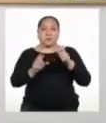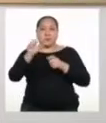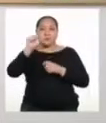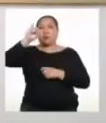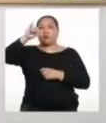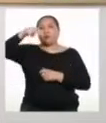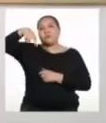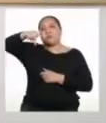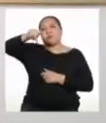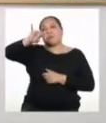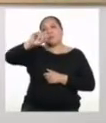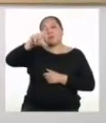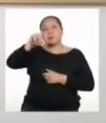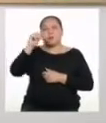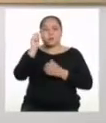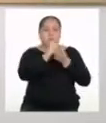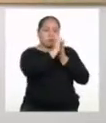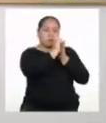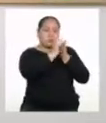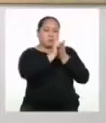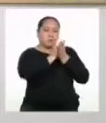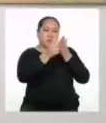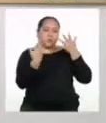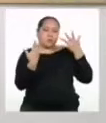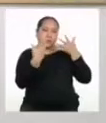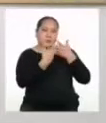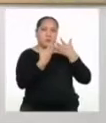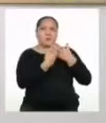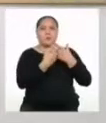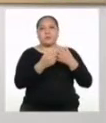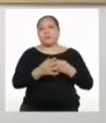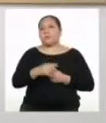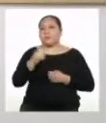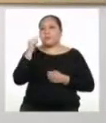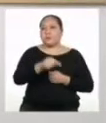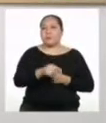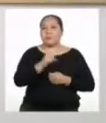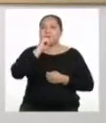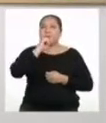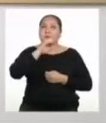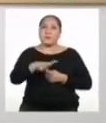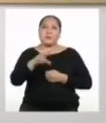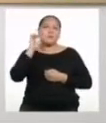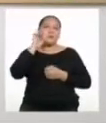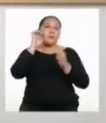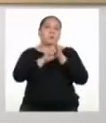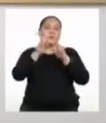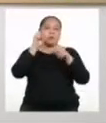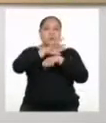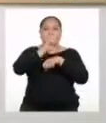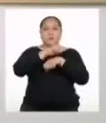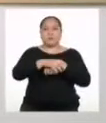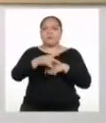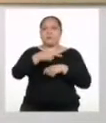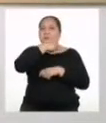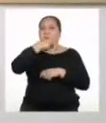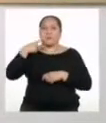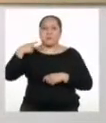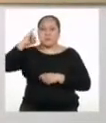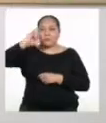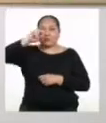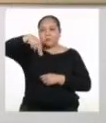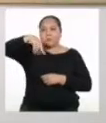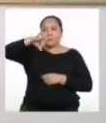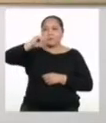y que revises tu redacción para mantener la unidad sintáctica. Con esto me refiero a que si mi recomendación empieza con un verbo en